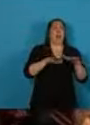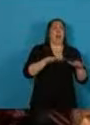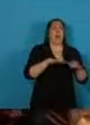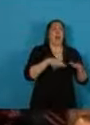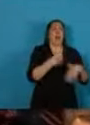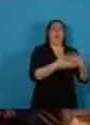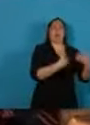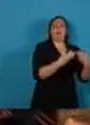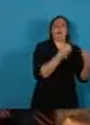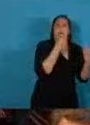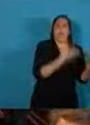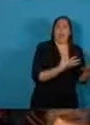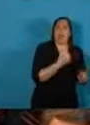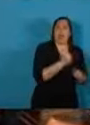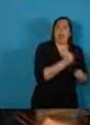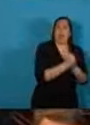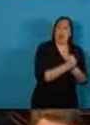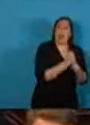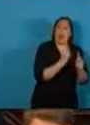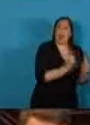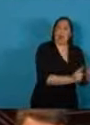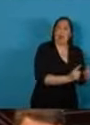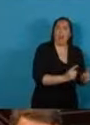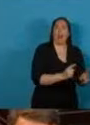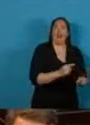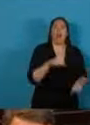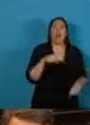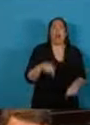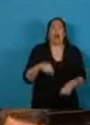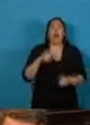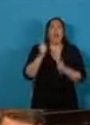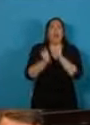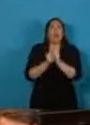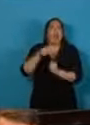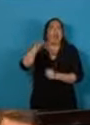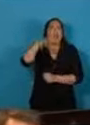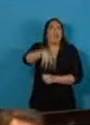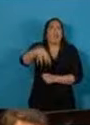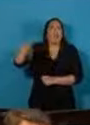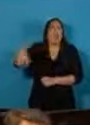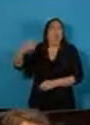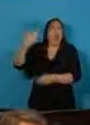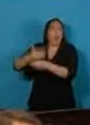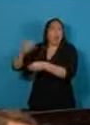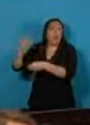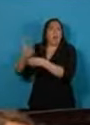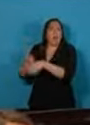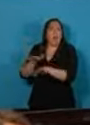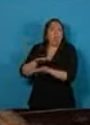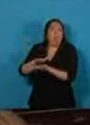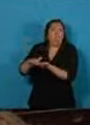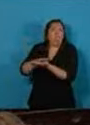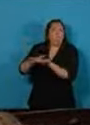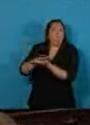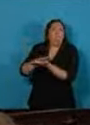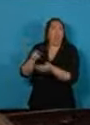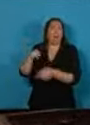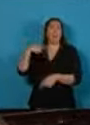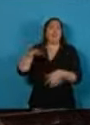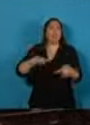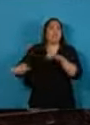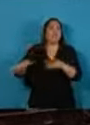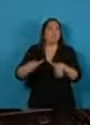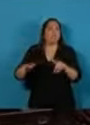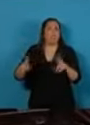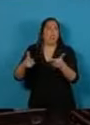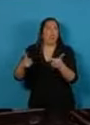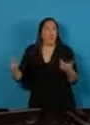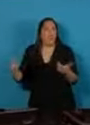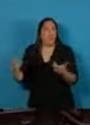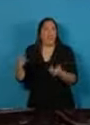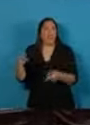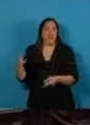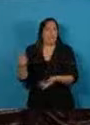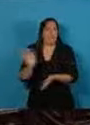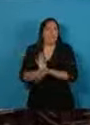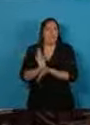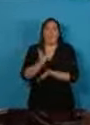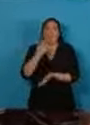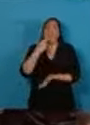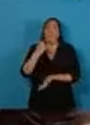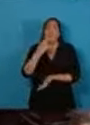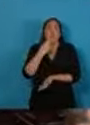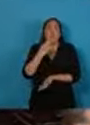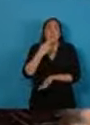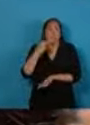La capacidad ociosa de nuestras fábricas, industrias y comercios. También constituye un despilfarro de energías